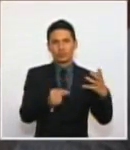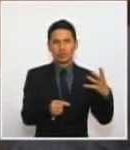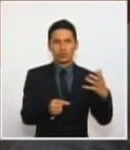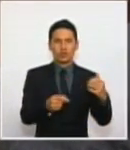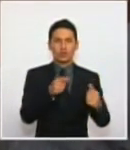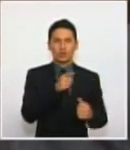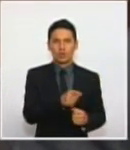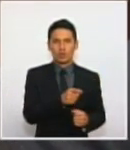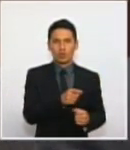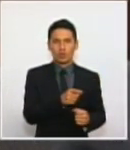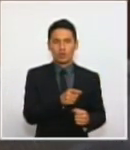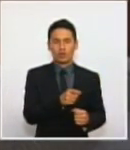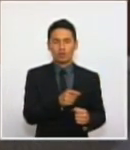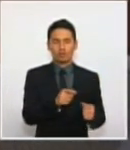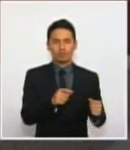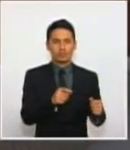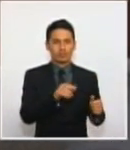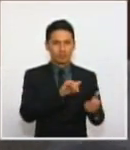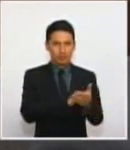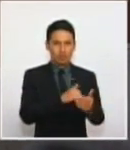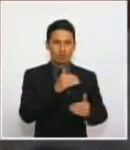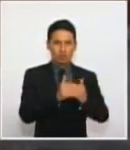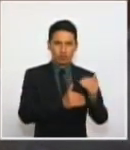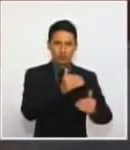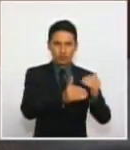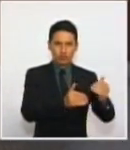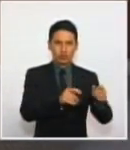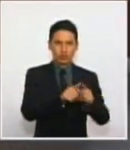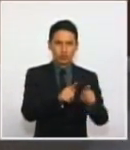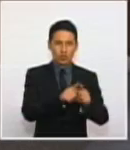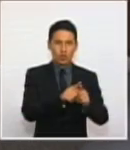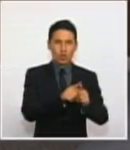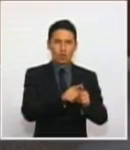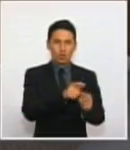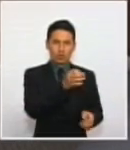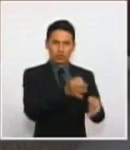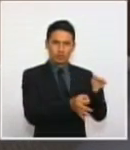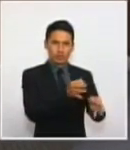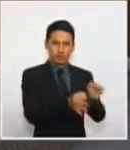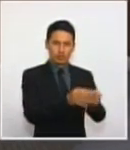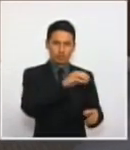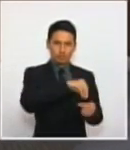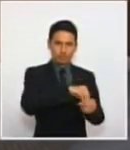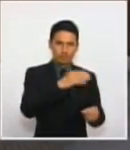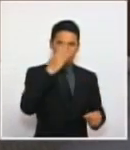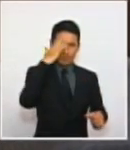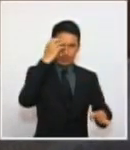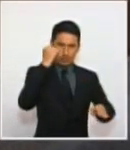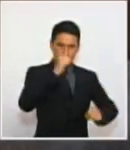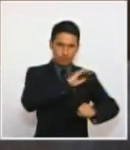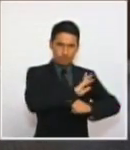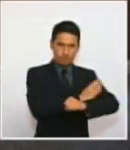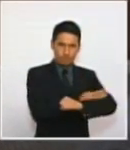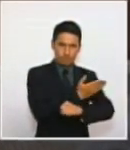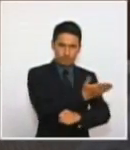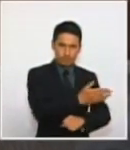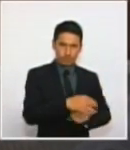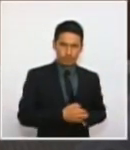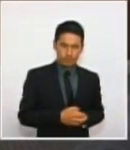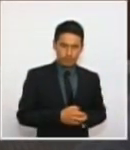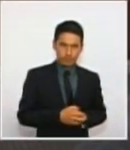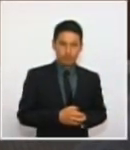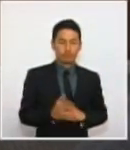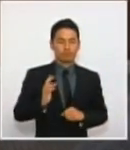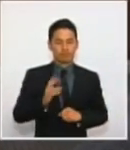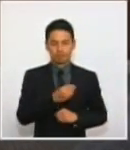las cuales se ofrecen esos procedimientos de juzgamiento para las fuerzas militares. Vamos a respaldar